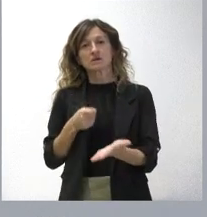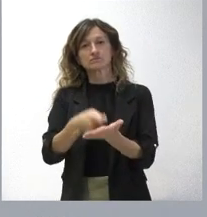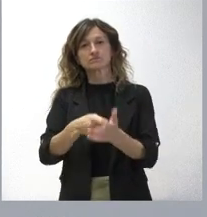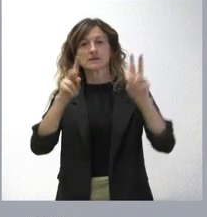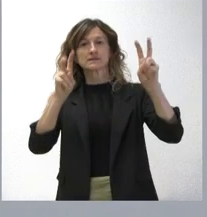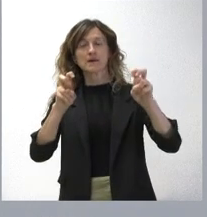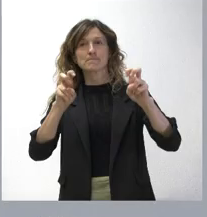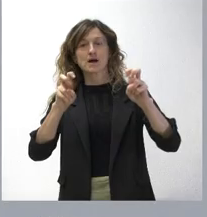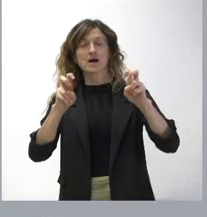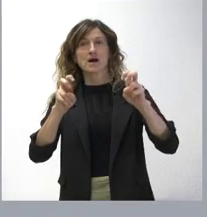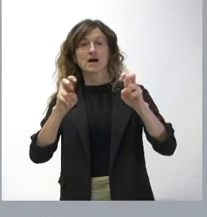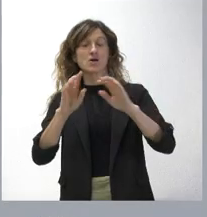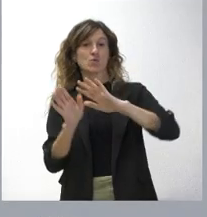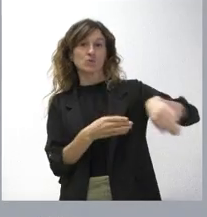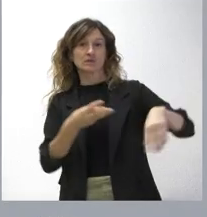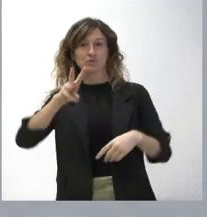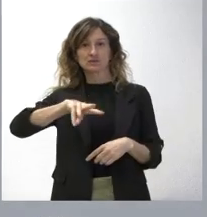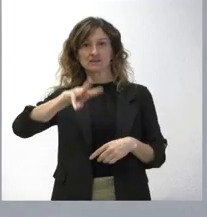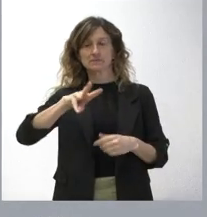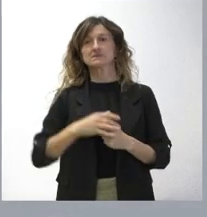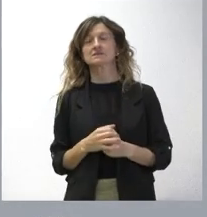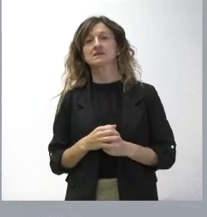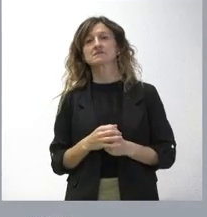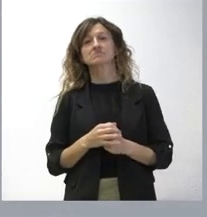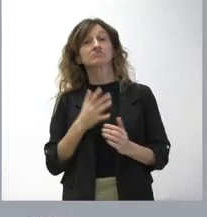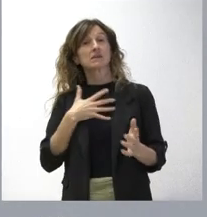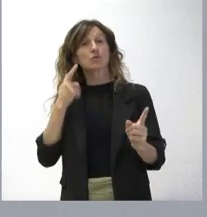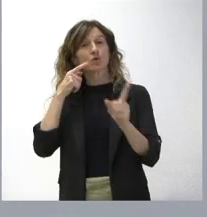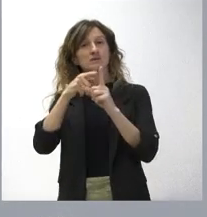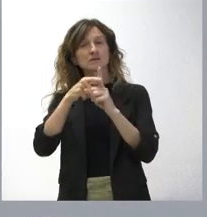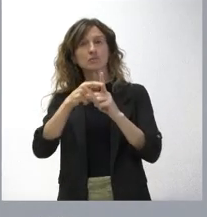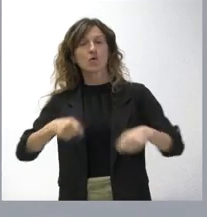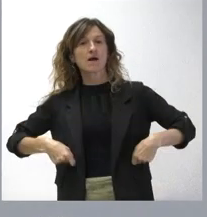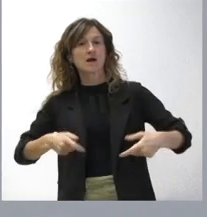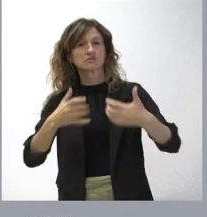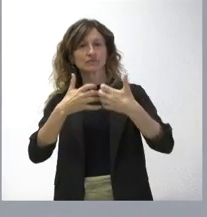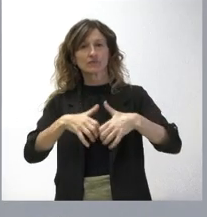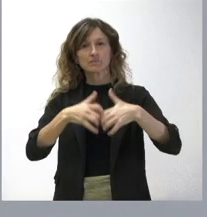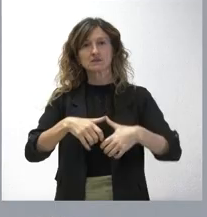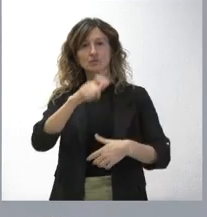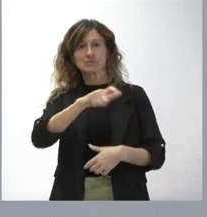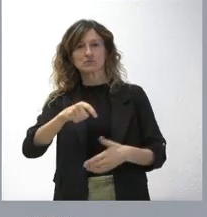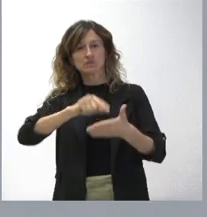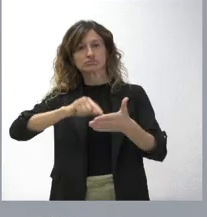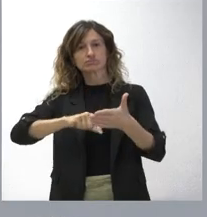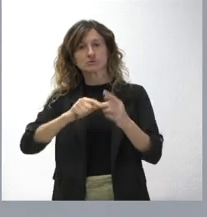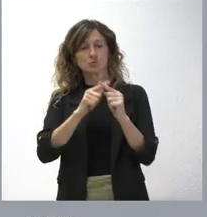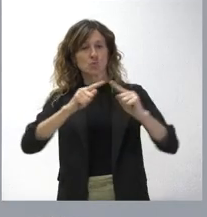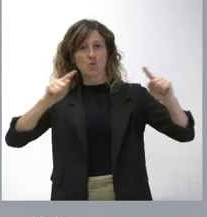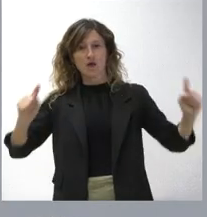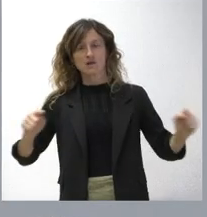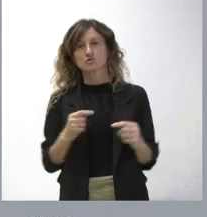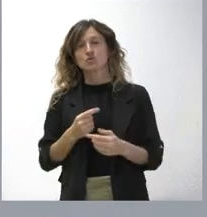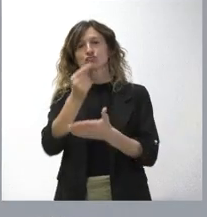último trimestre y con el objetivo de hacer frente a los gastos de funcionamiento y personal durante todo el ejercicio. El